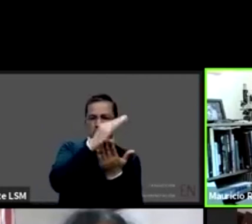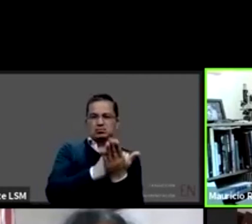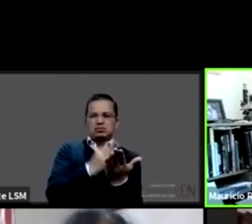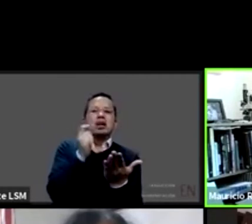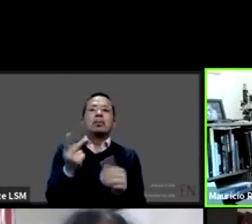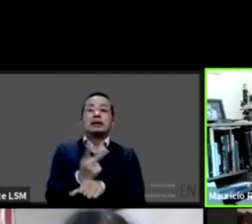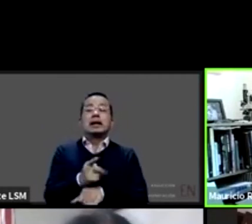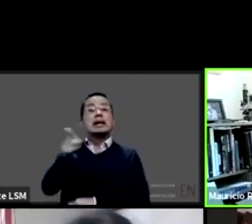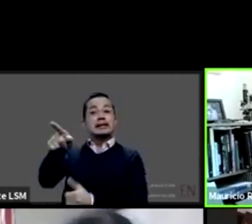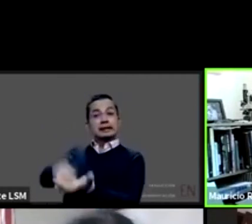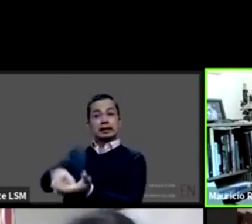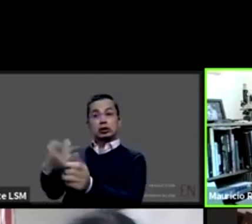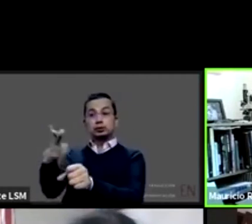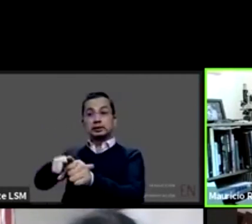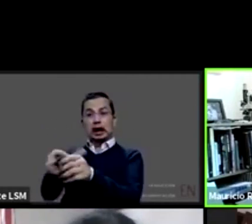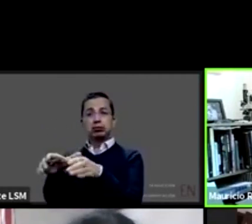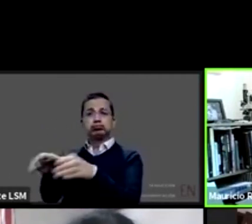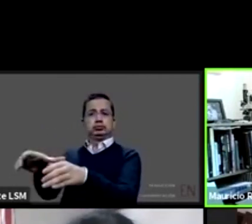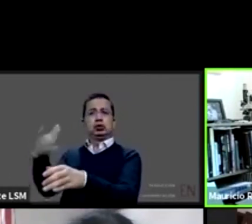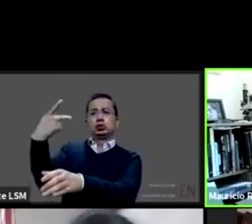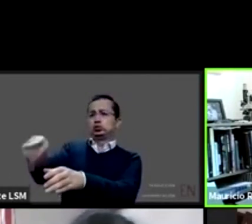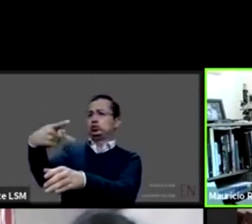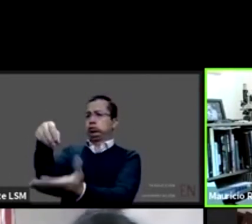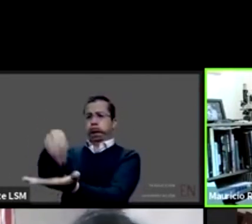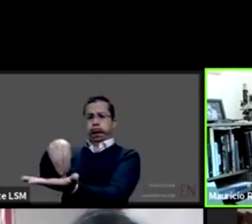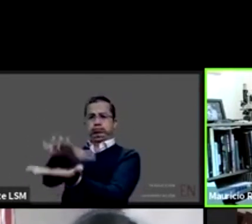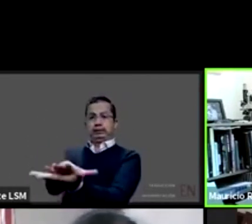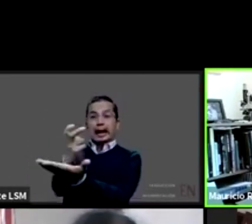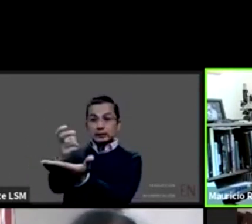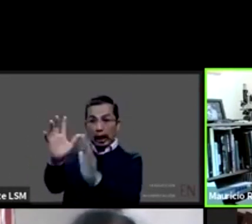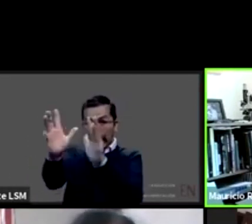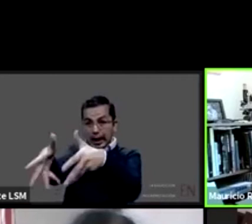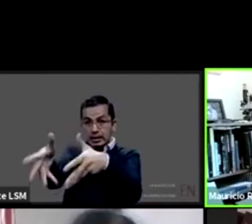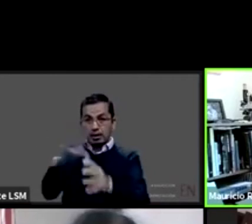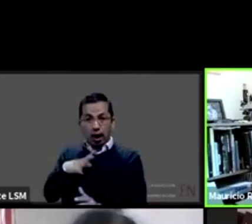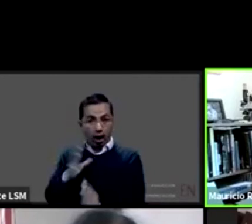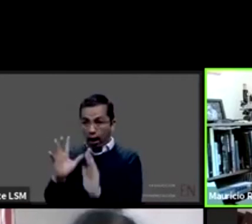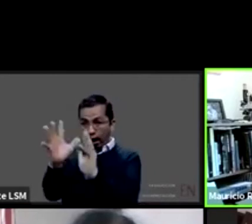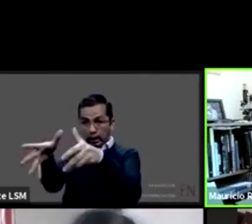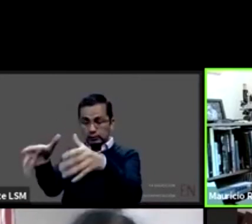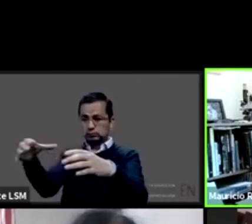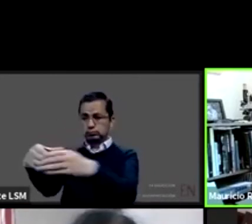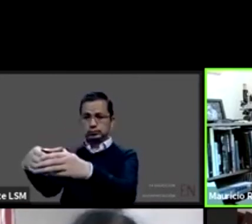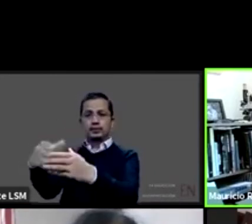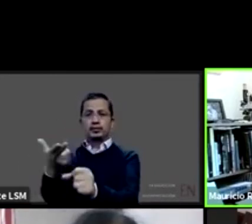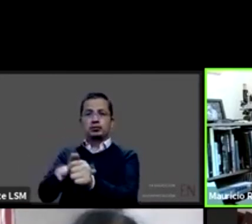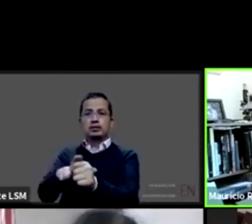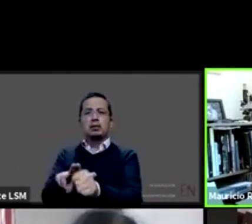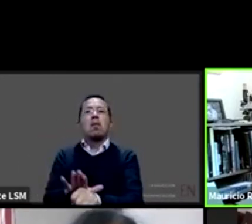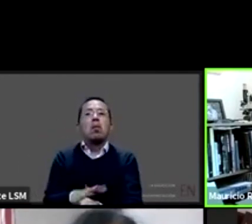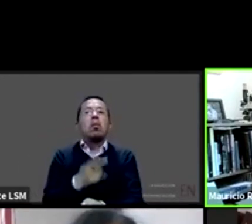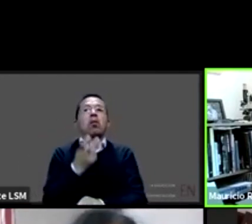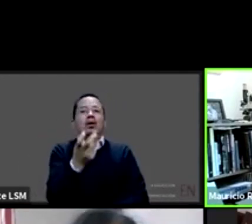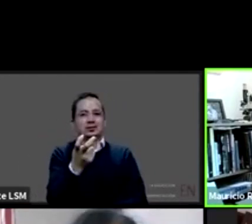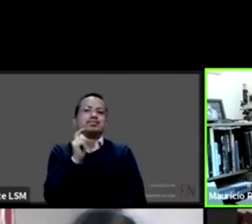propiamente a nivel hospitalario por eso es tan importante que ahí localmente haya un esfuerzo